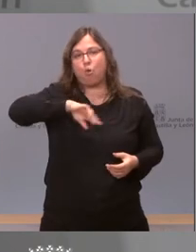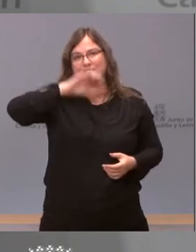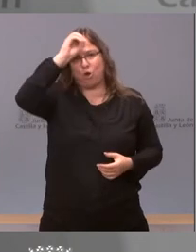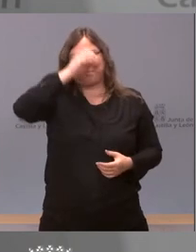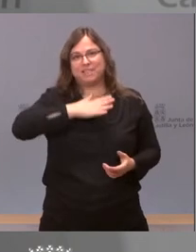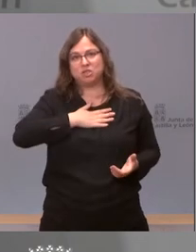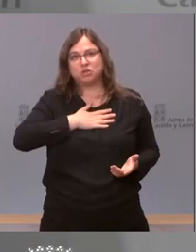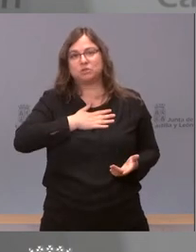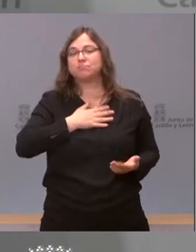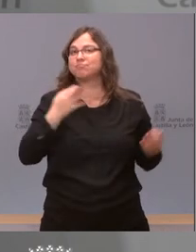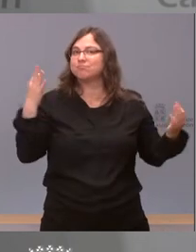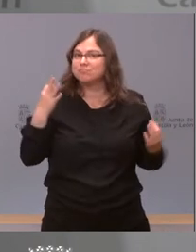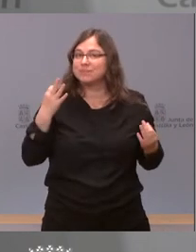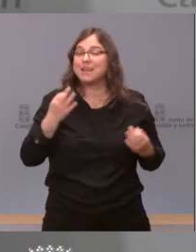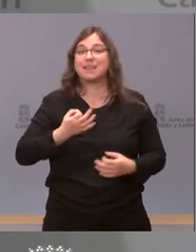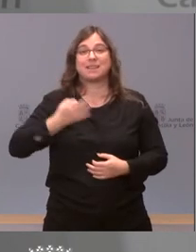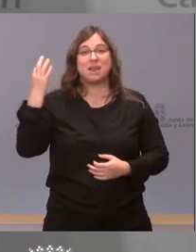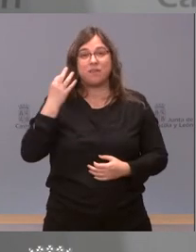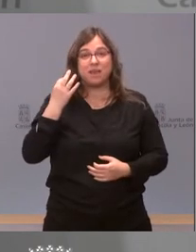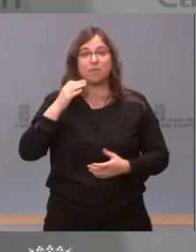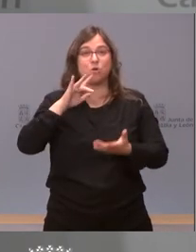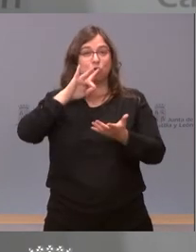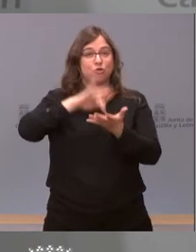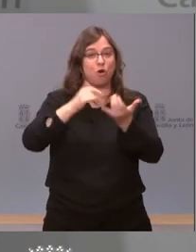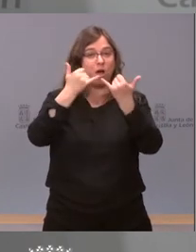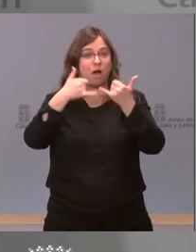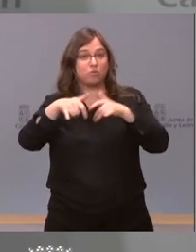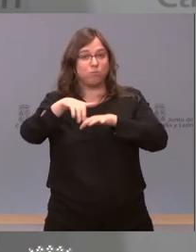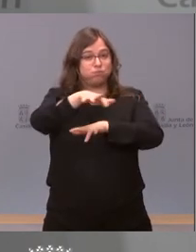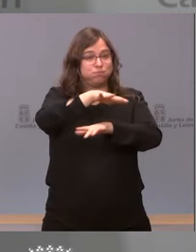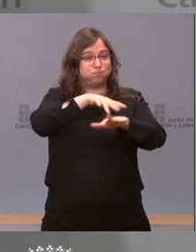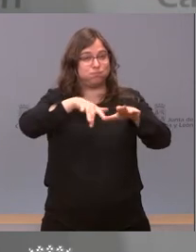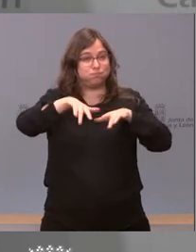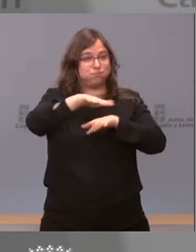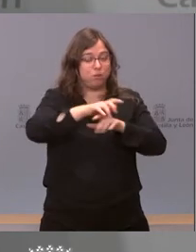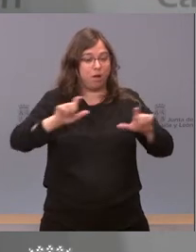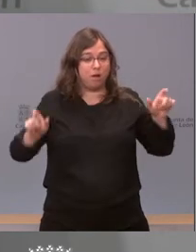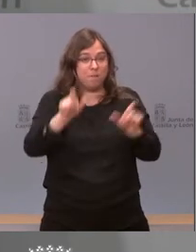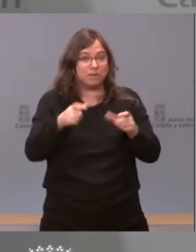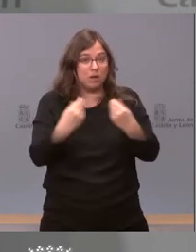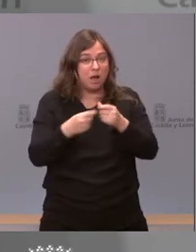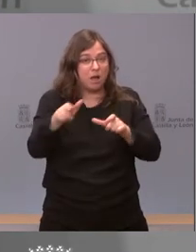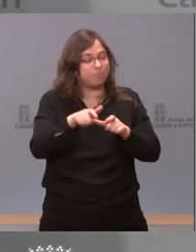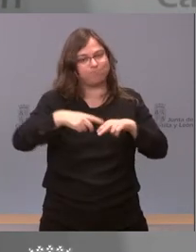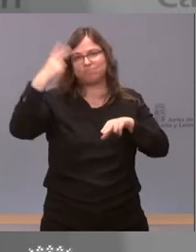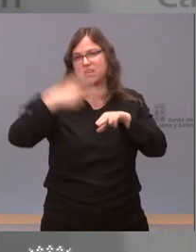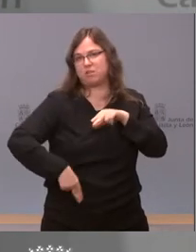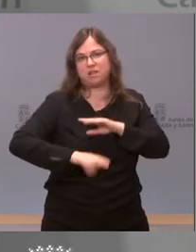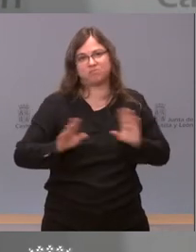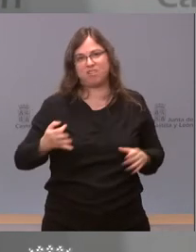evitemos convocar actos que puedan derivar en una concentración multitudinaria de gente